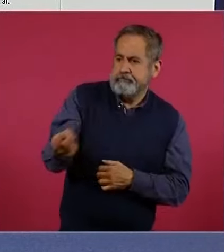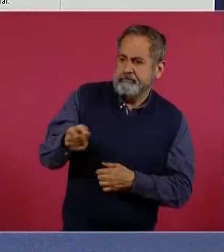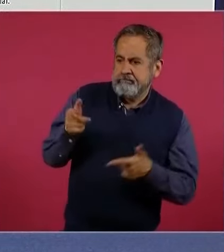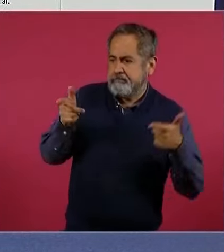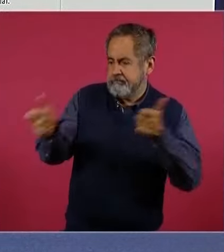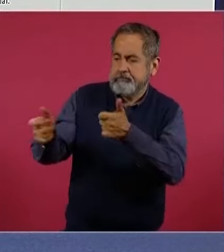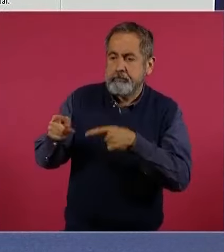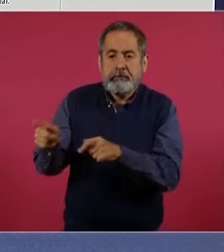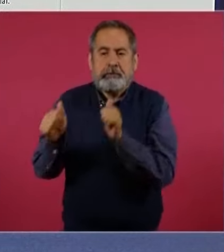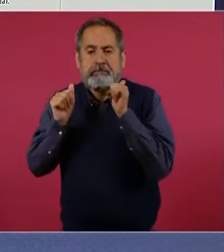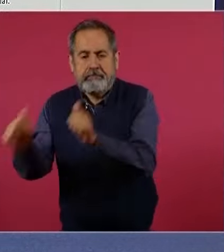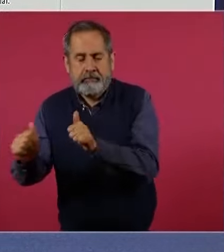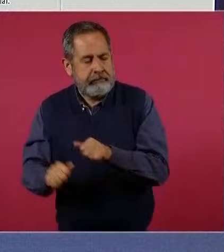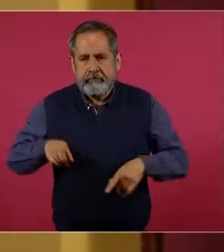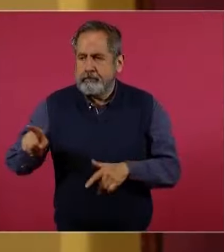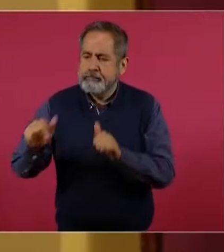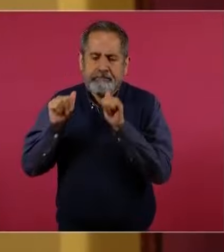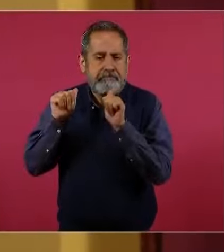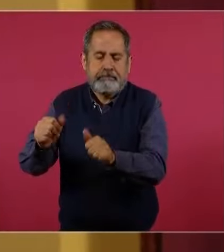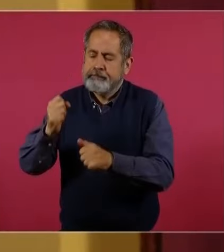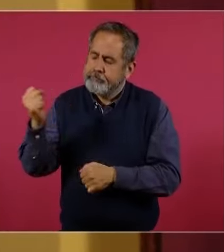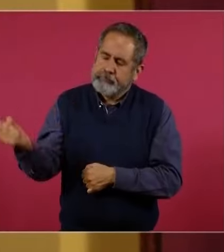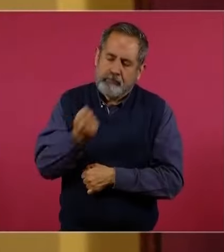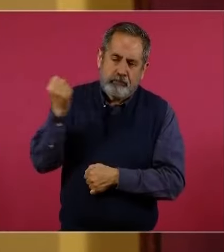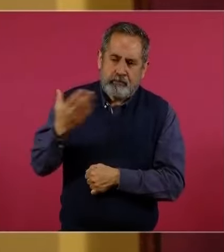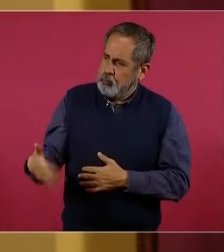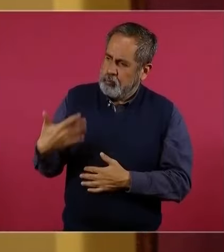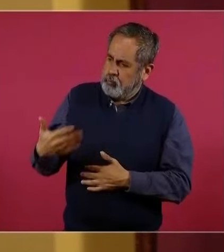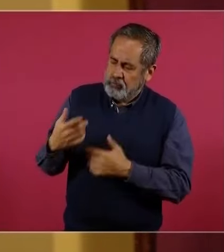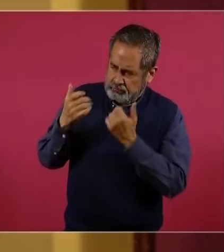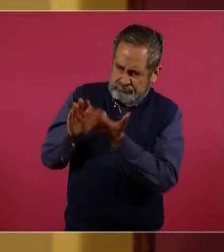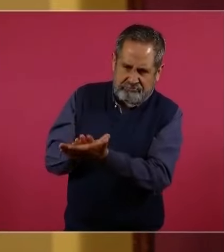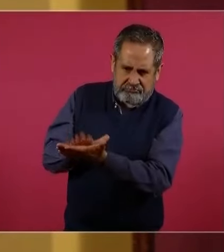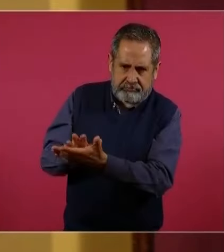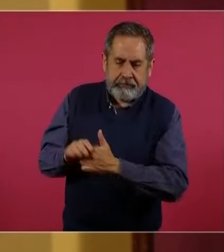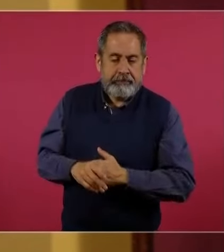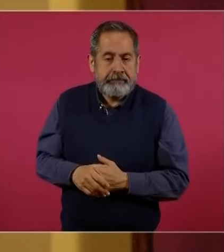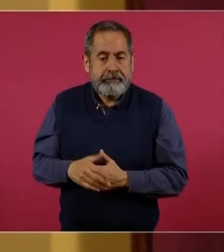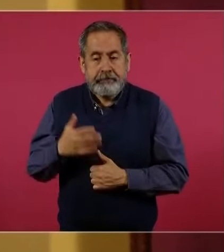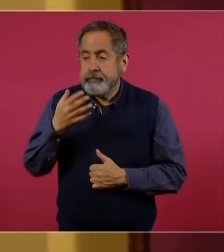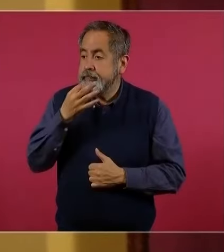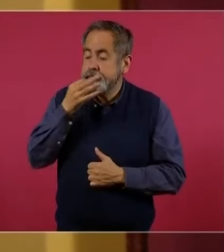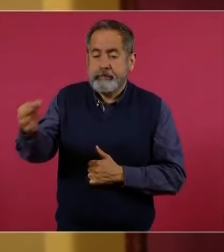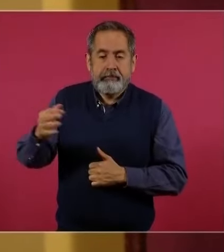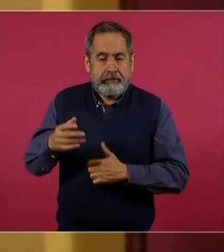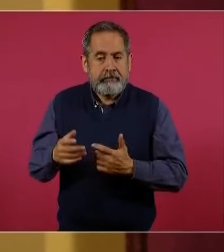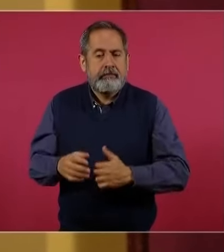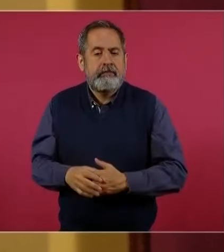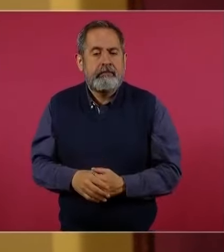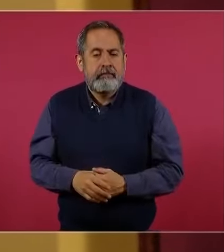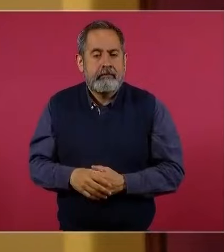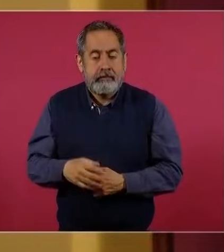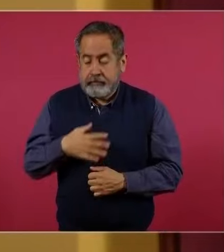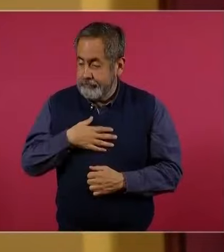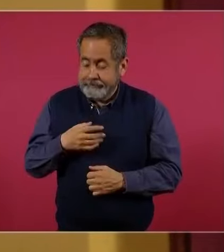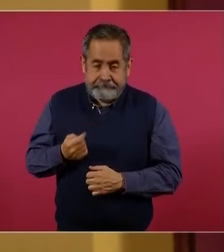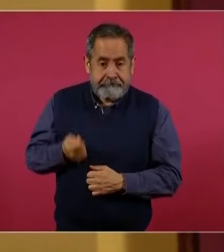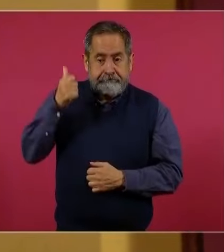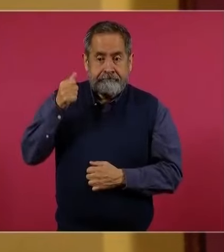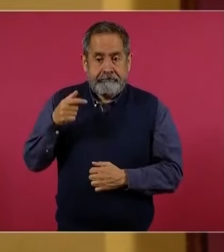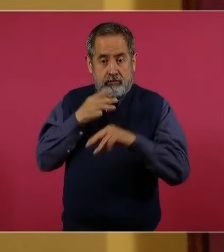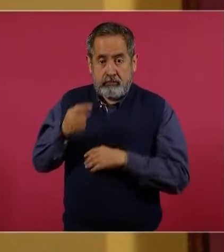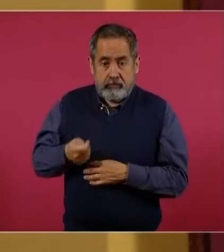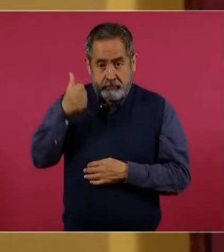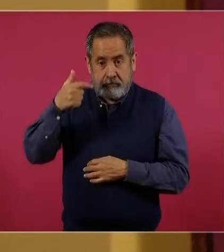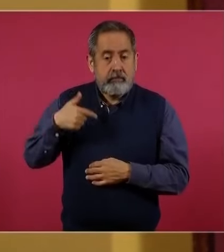enfrentar con buena suerte y con valentía. Sepa que el nuestro fue el primero de todos los